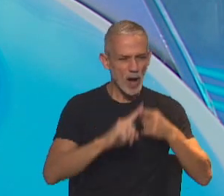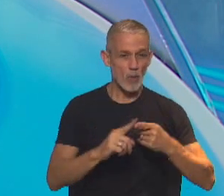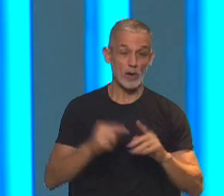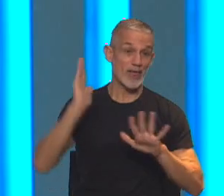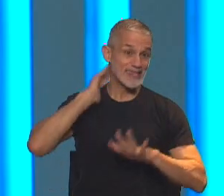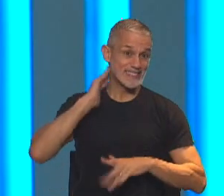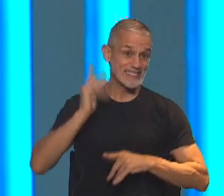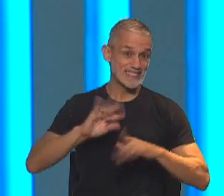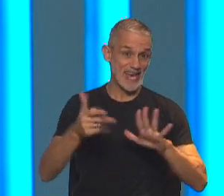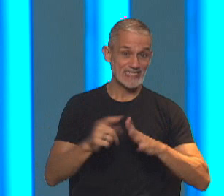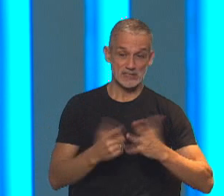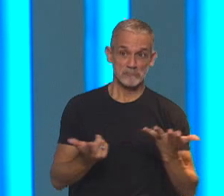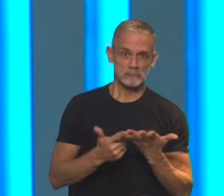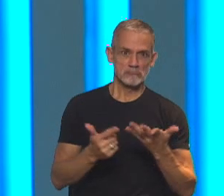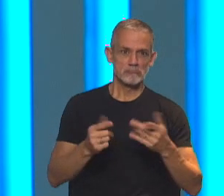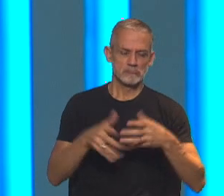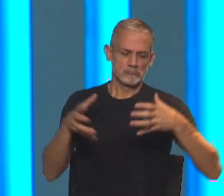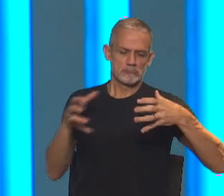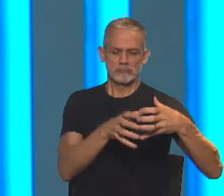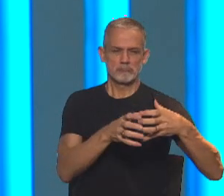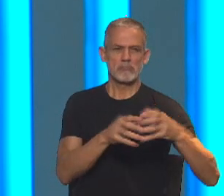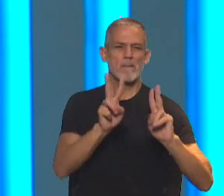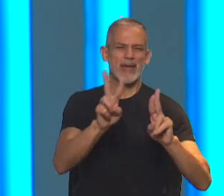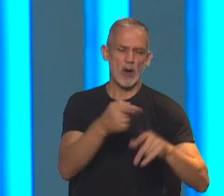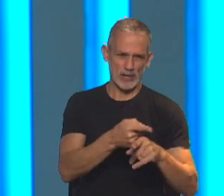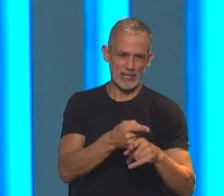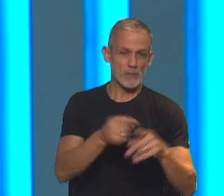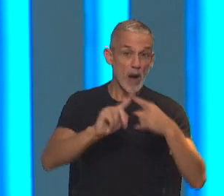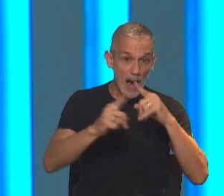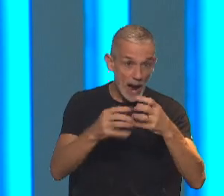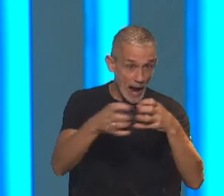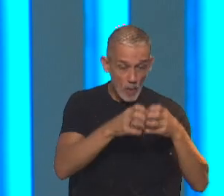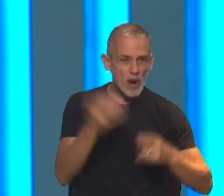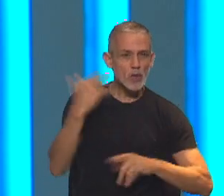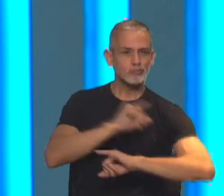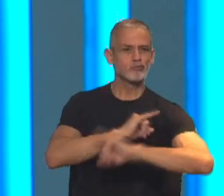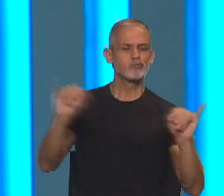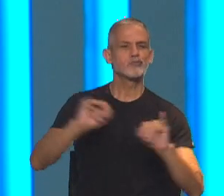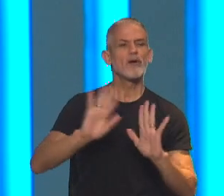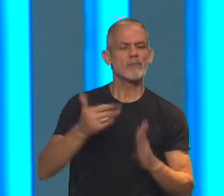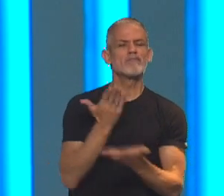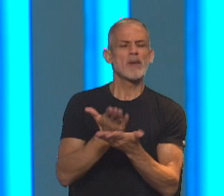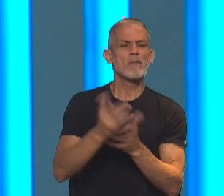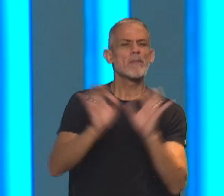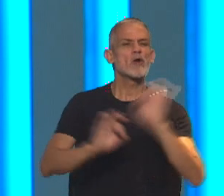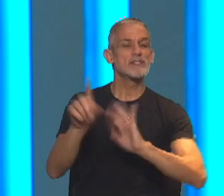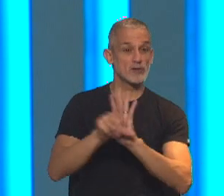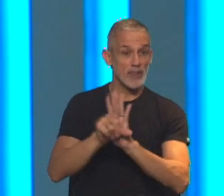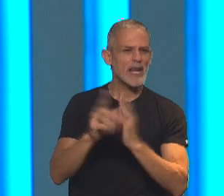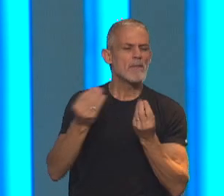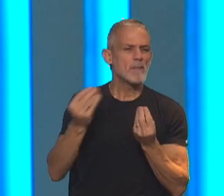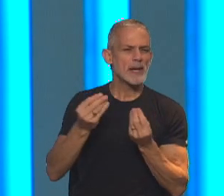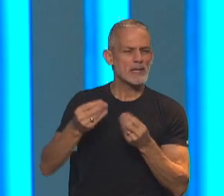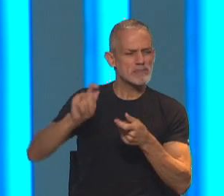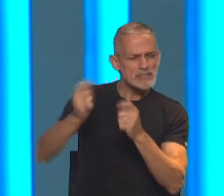16 en total, todos que responden al espacio del peronismo, que anunciaron ayer que van a proponer un proyecto de ley para